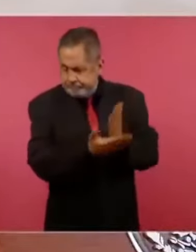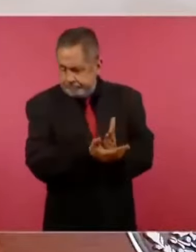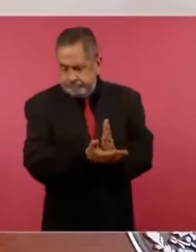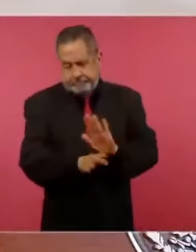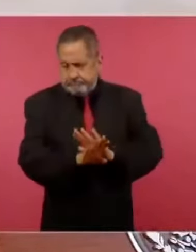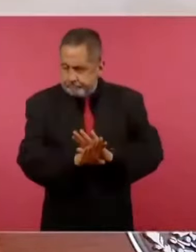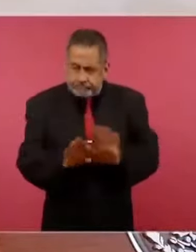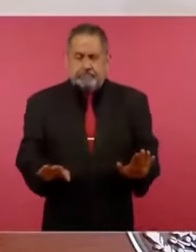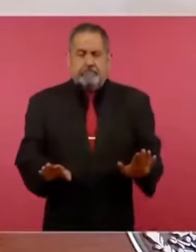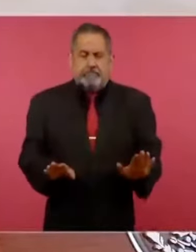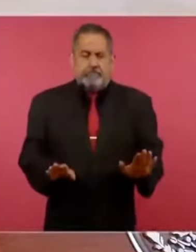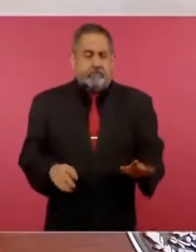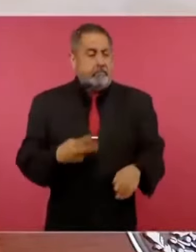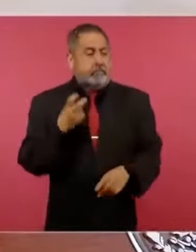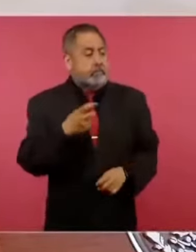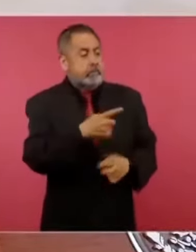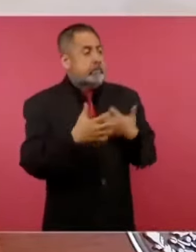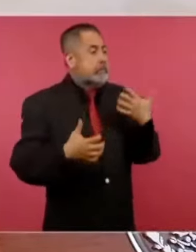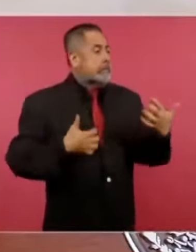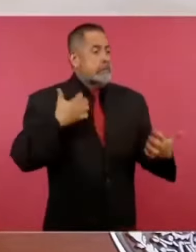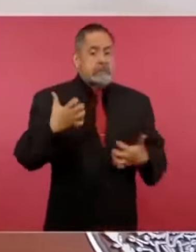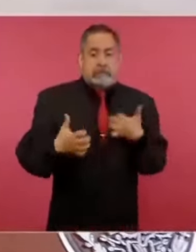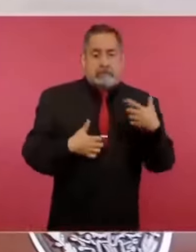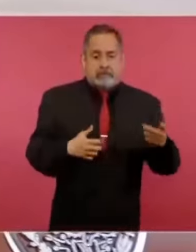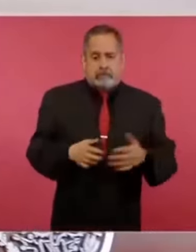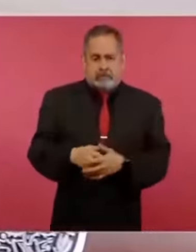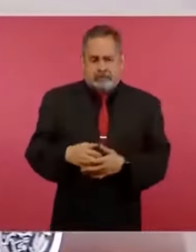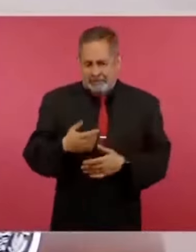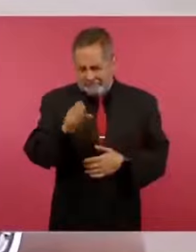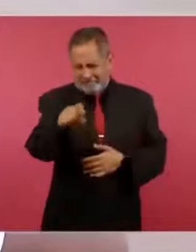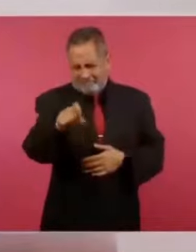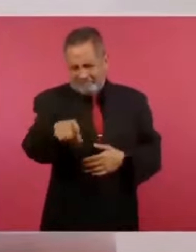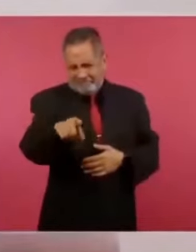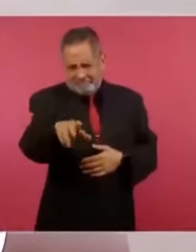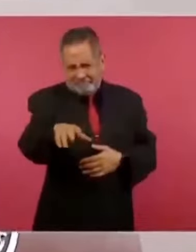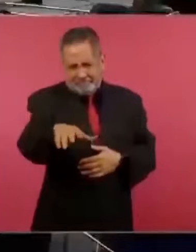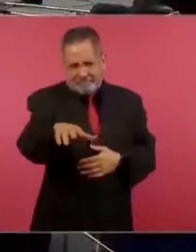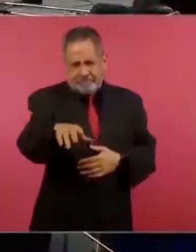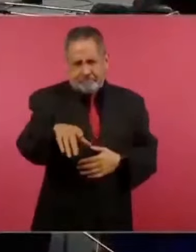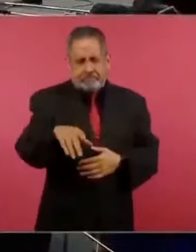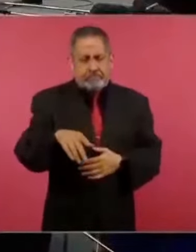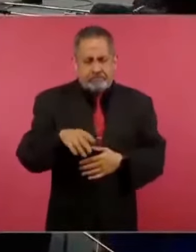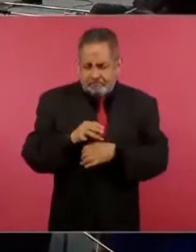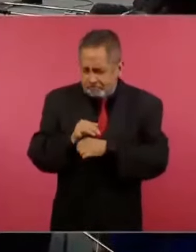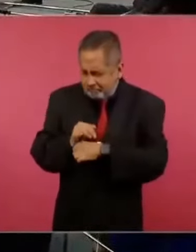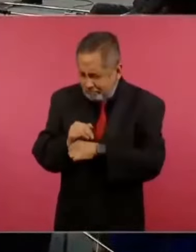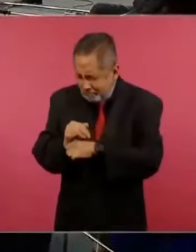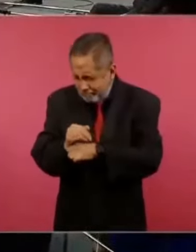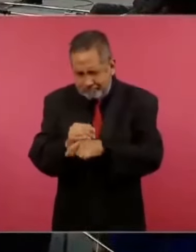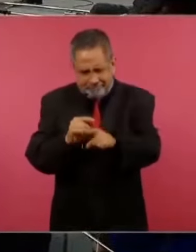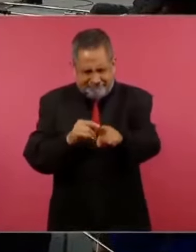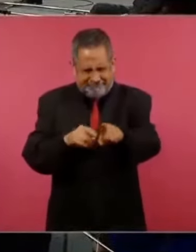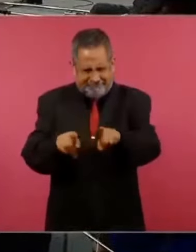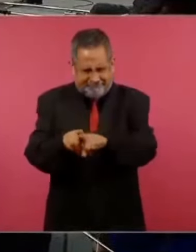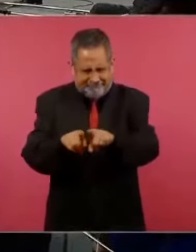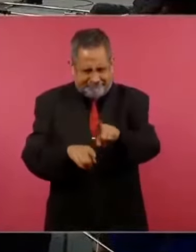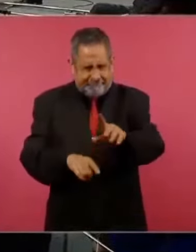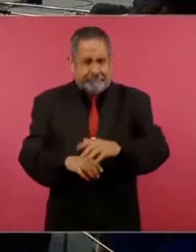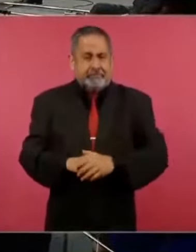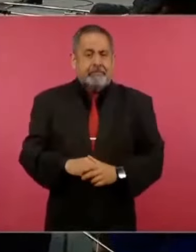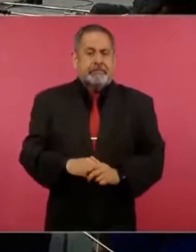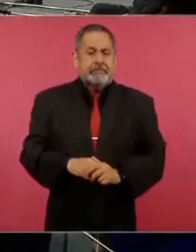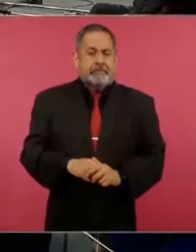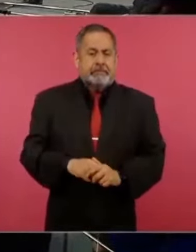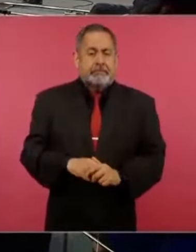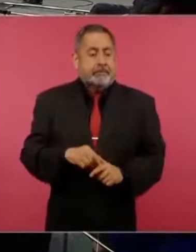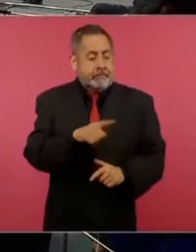el coraje. lo de los que hacen los estudios estos, están